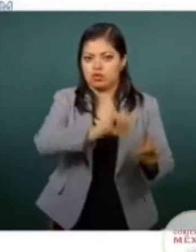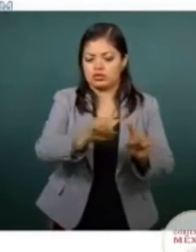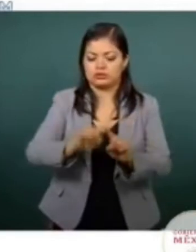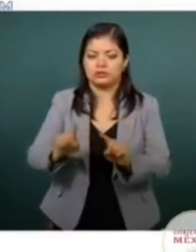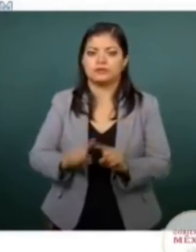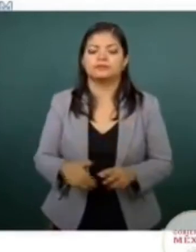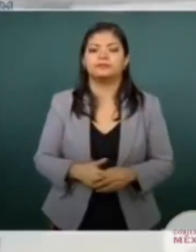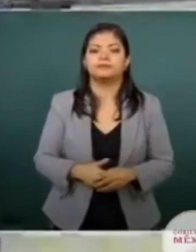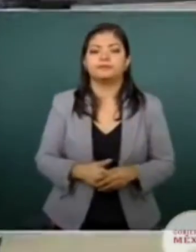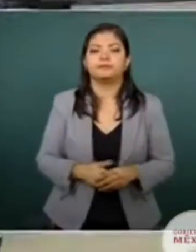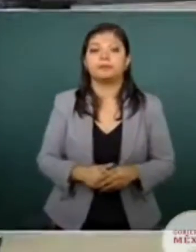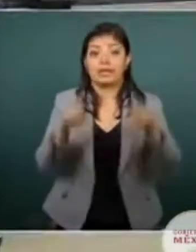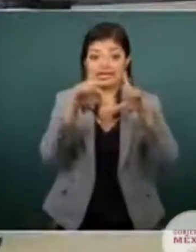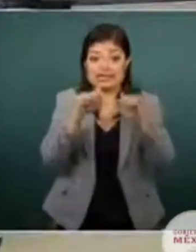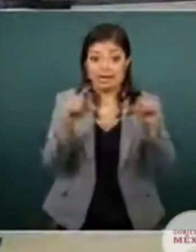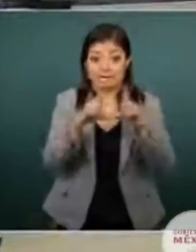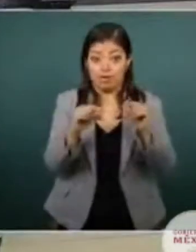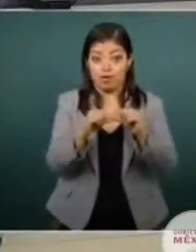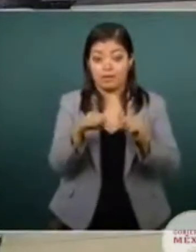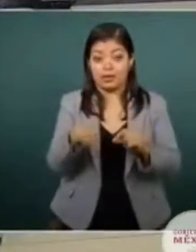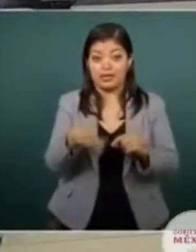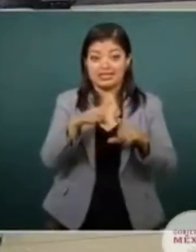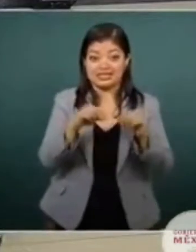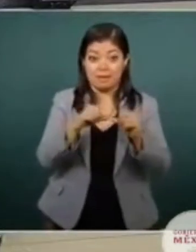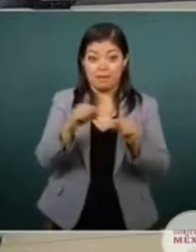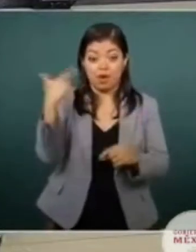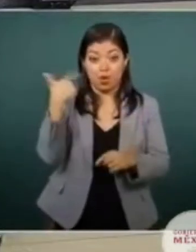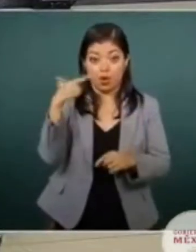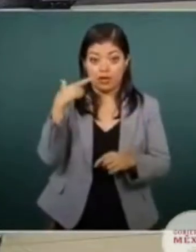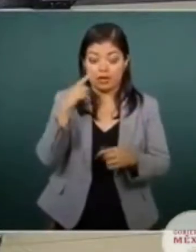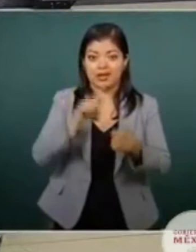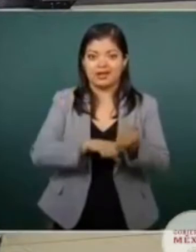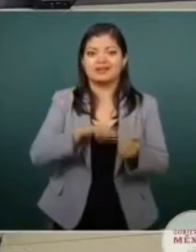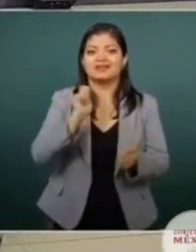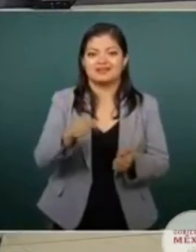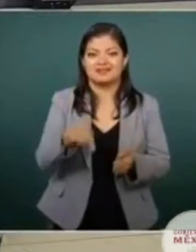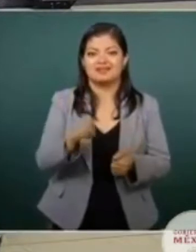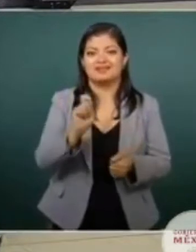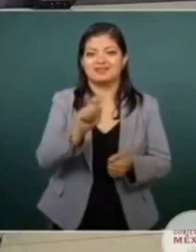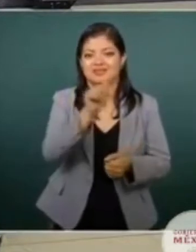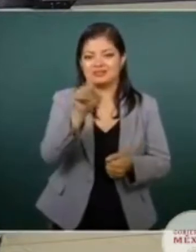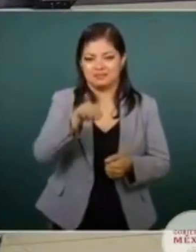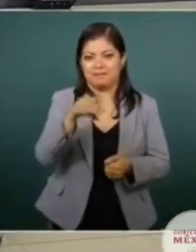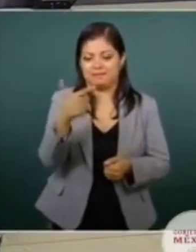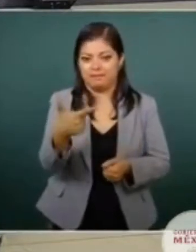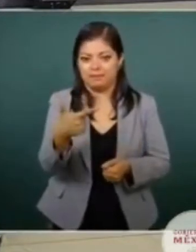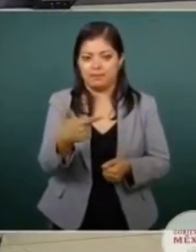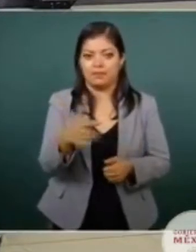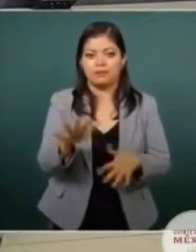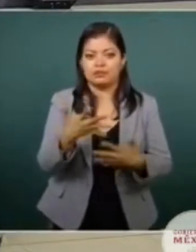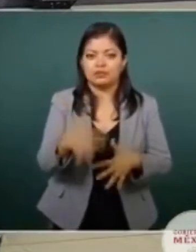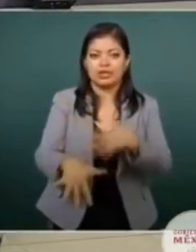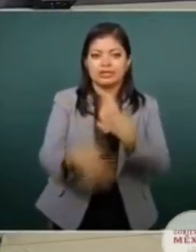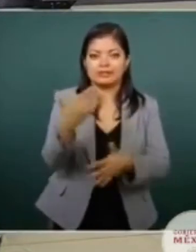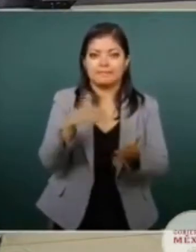En Zapopan, en lo que es Zapopan y Guadalajara, el área metropolitana, casi 15 mil policías, que es el